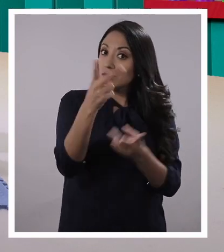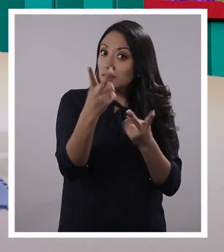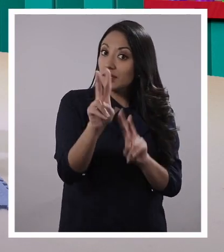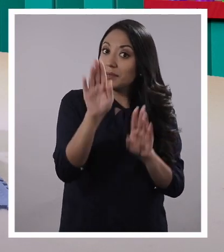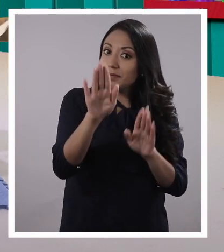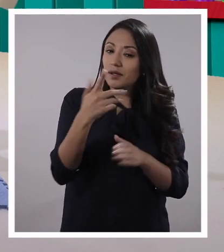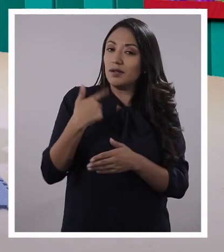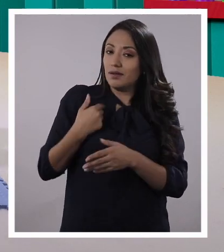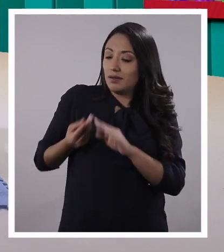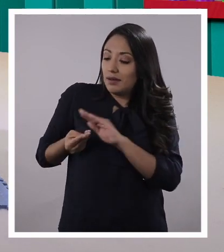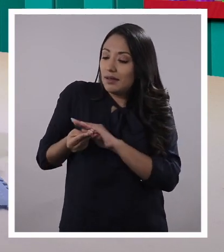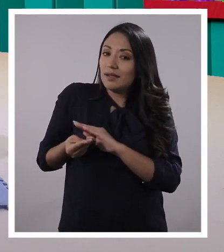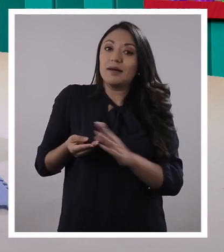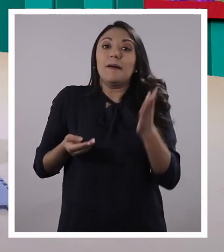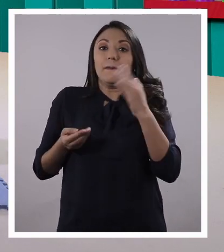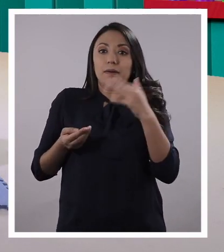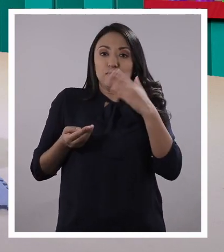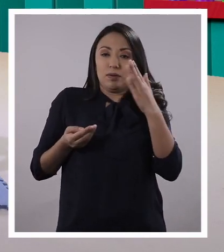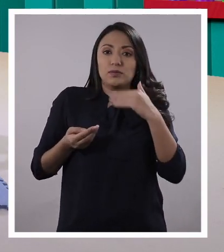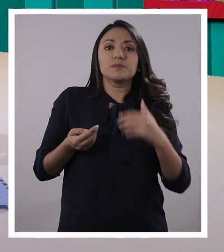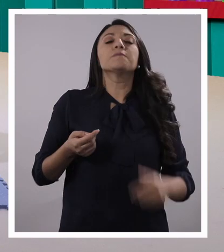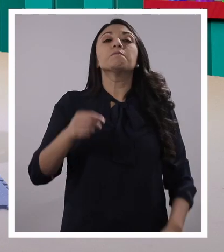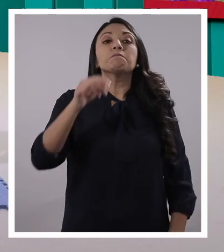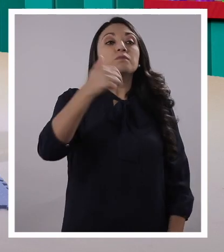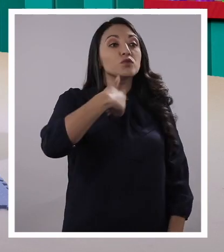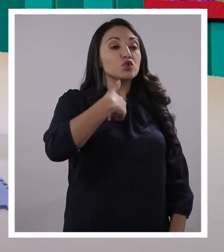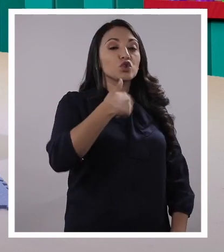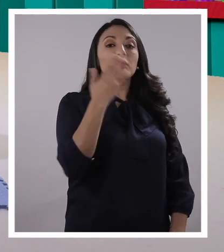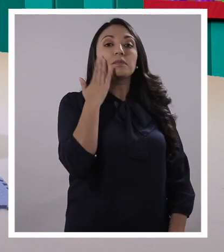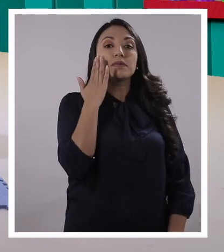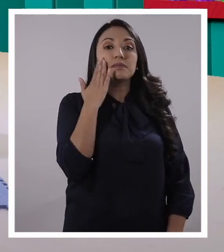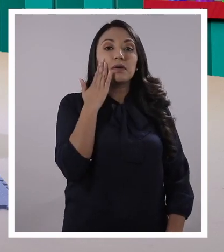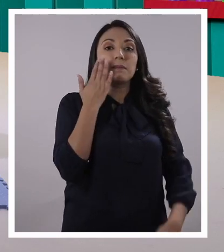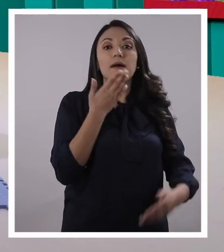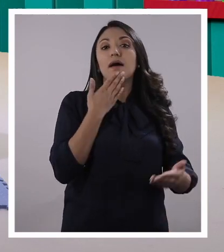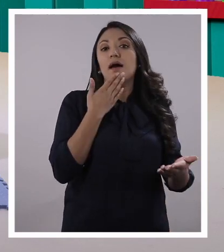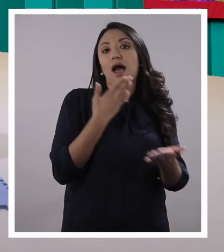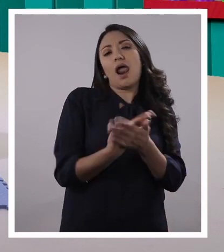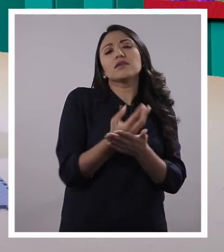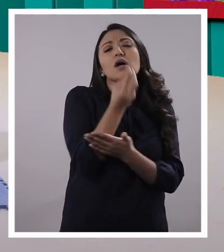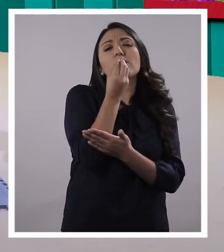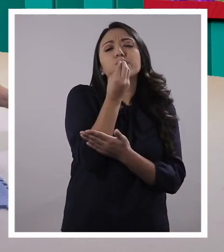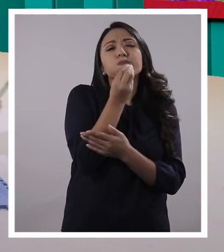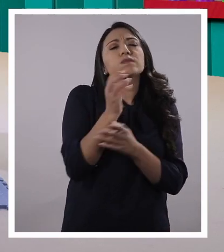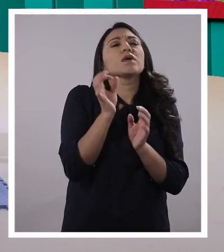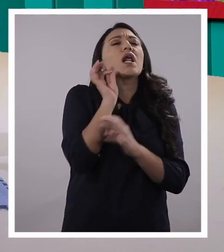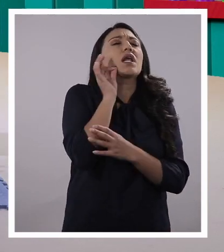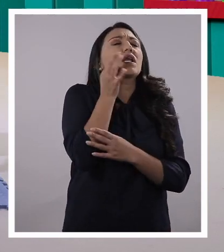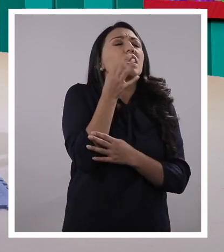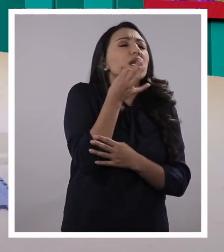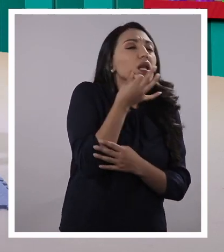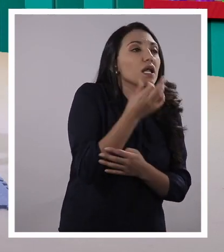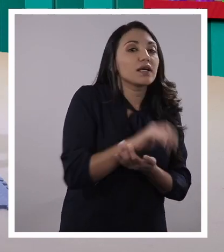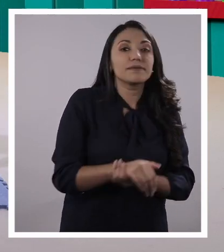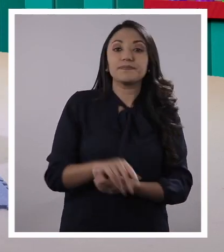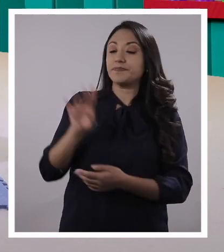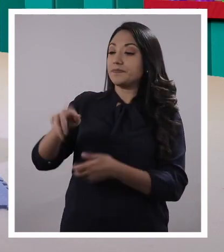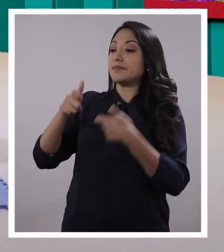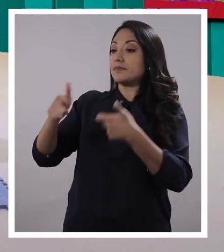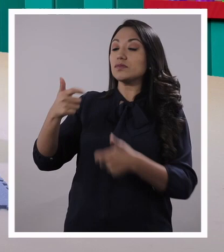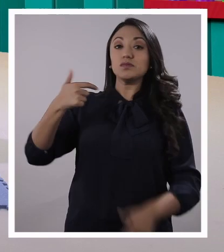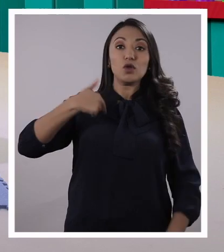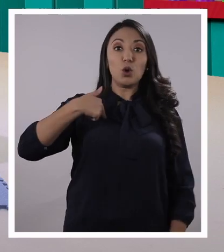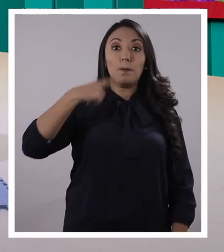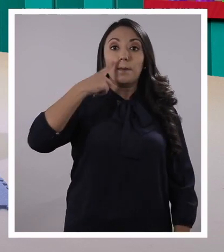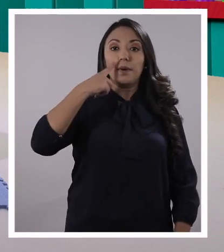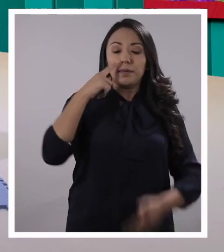Y luego esconderlo. A ver, profe, vamos a hacerlo. Yo le voy a poner a mi mamá que le doy gracias por la comida rica que me prepara. ¡Qué hermoso! Yo le voy a